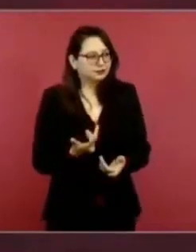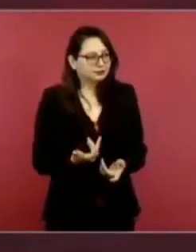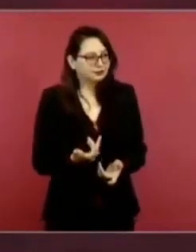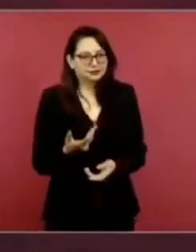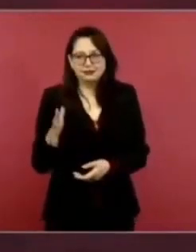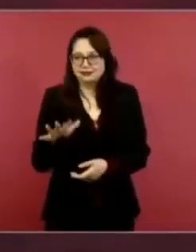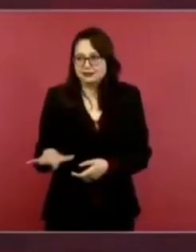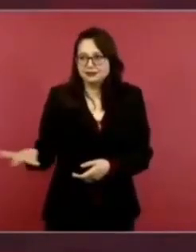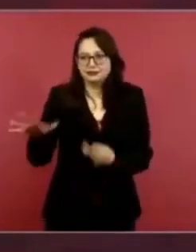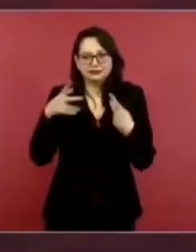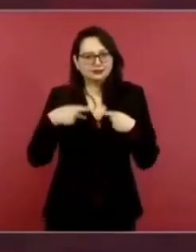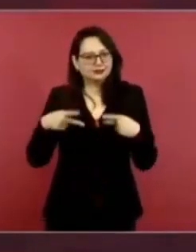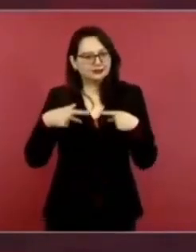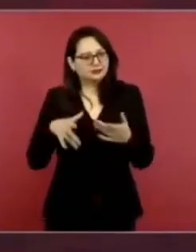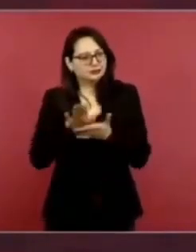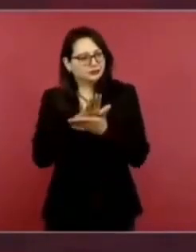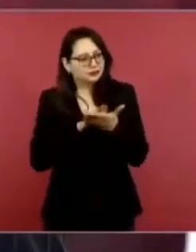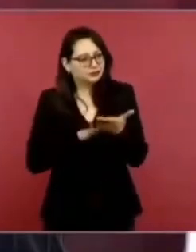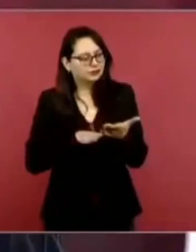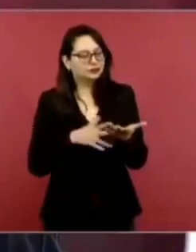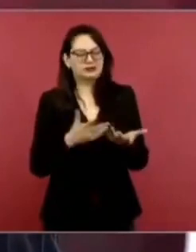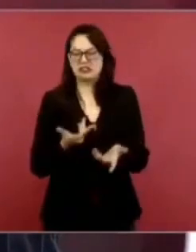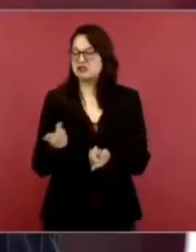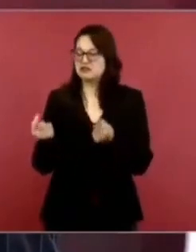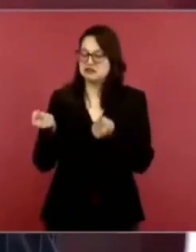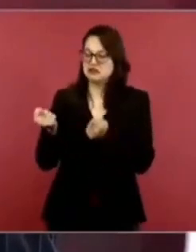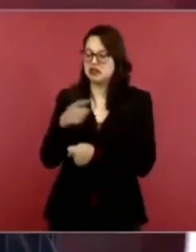no pagaban impuestos.